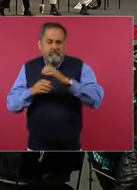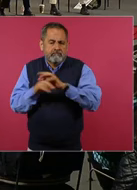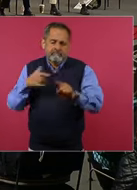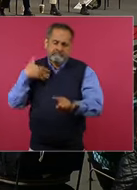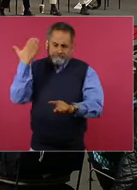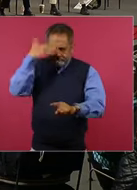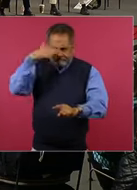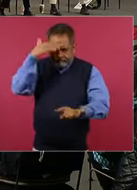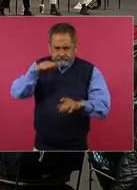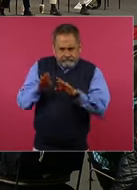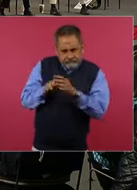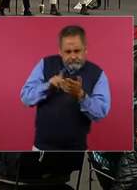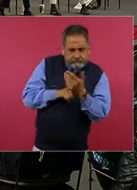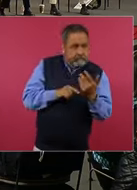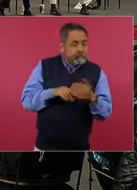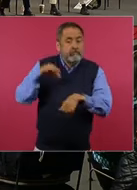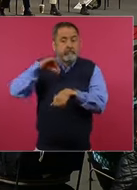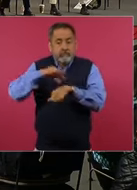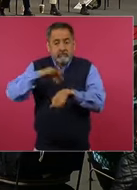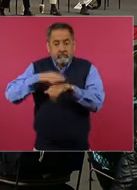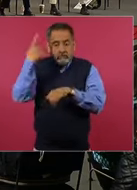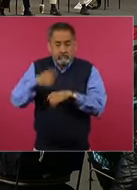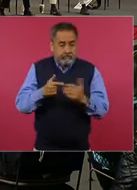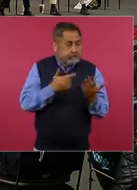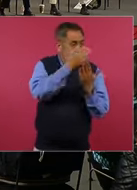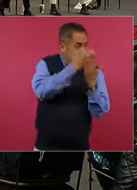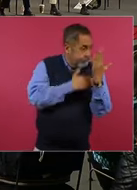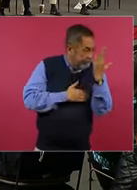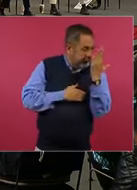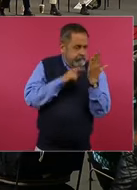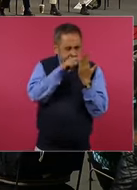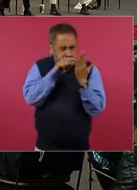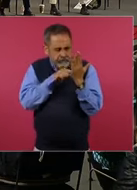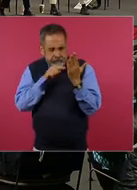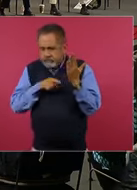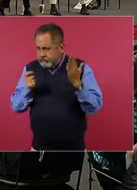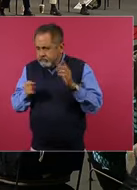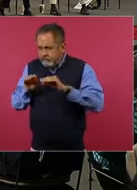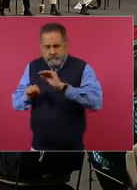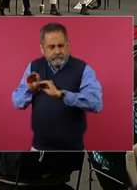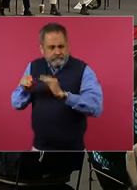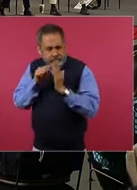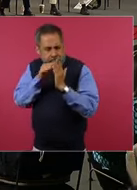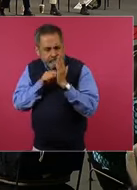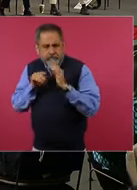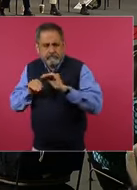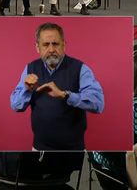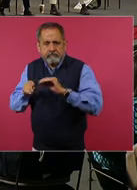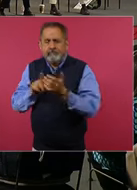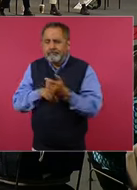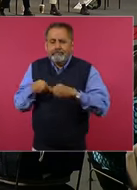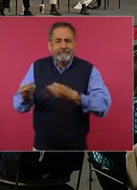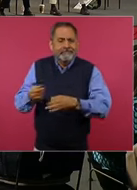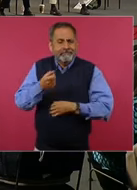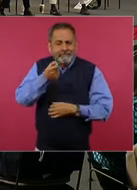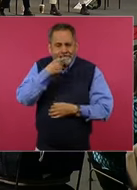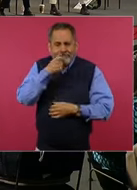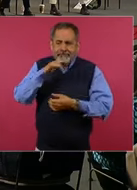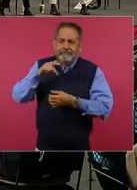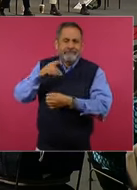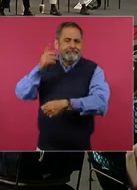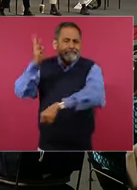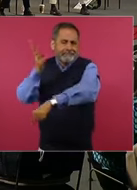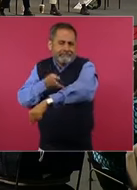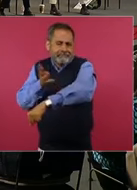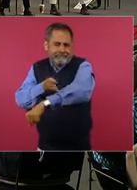dan seguimiento a las indicaciones de las médicas y de los médicos, solicitan y administran los medicamentos cuando hay